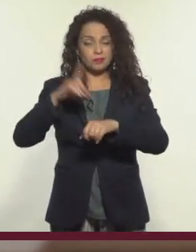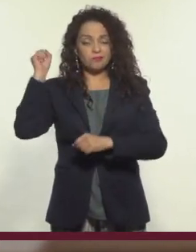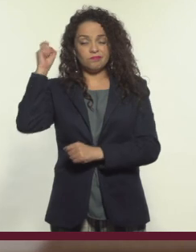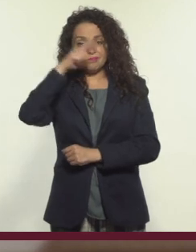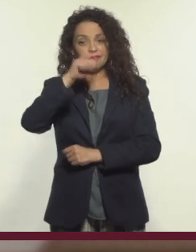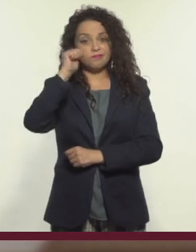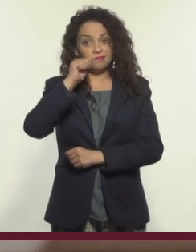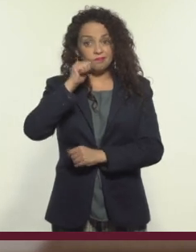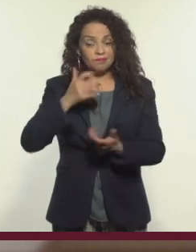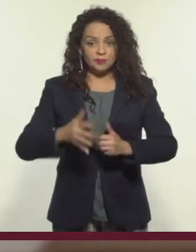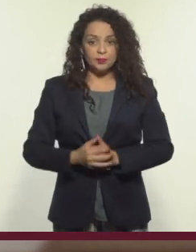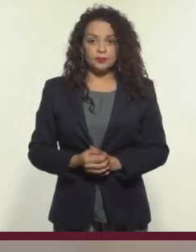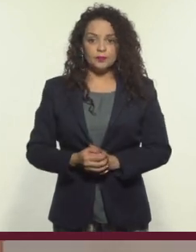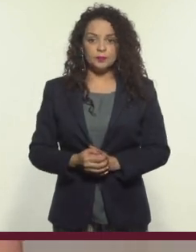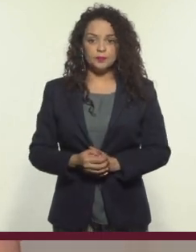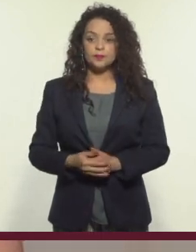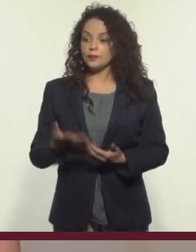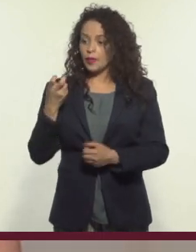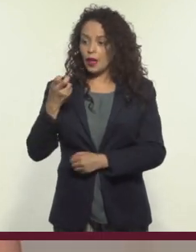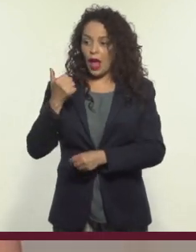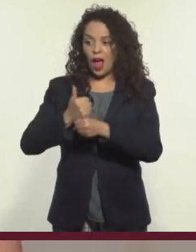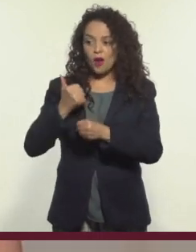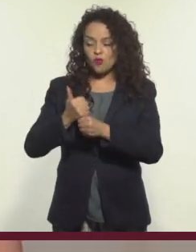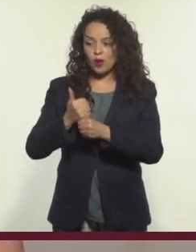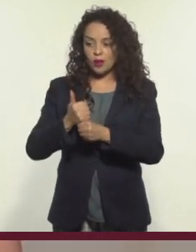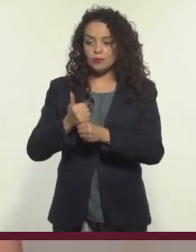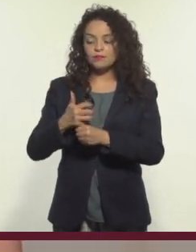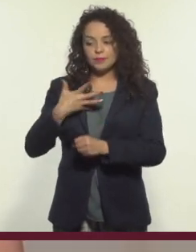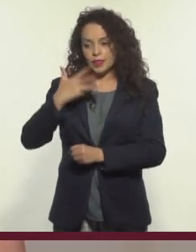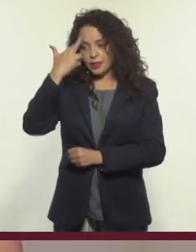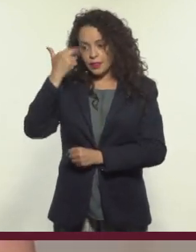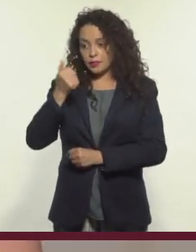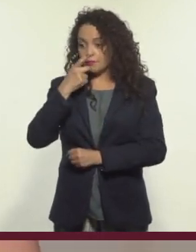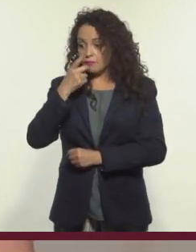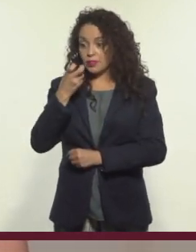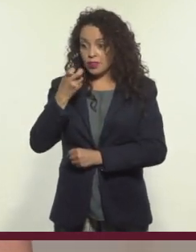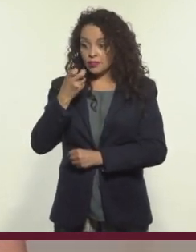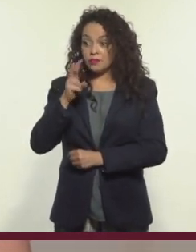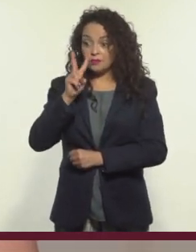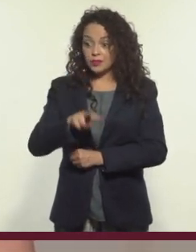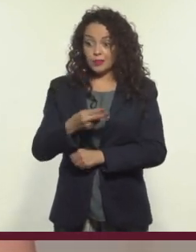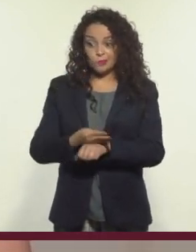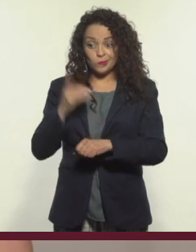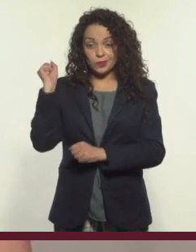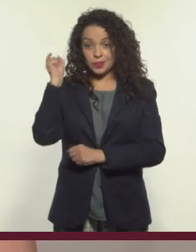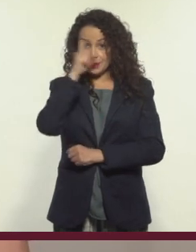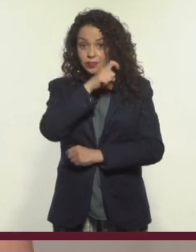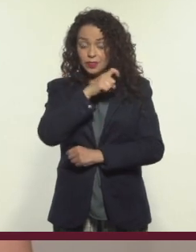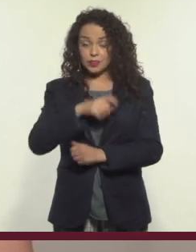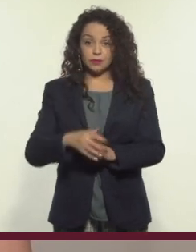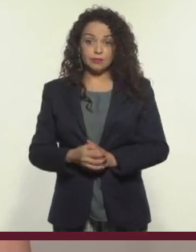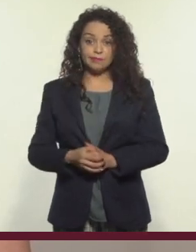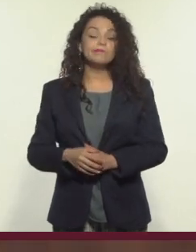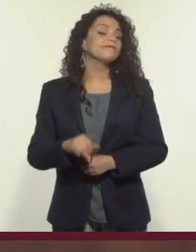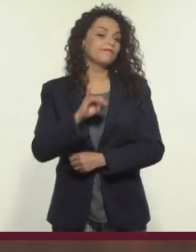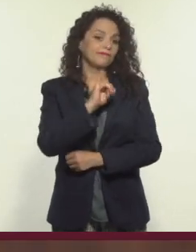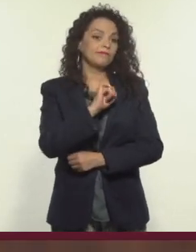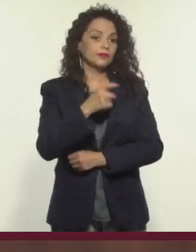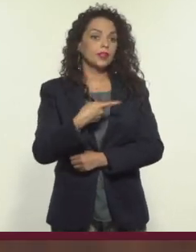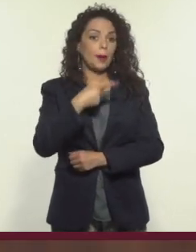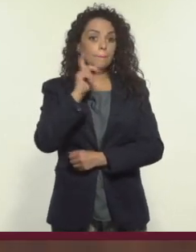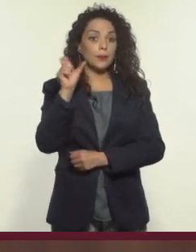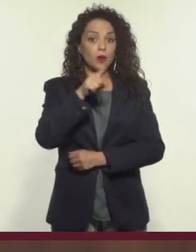complejidad. Entonces el abuelo tenía razón al decirme que todo esto es bastante complicado. Sí,